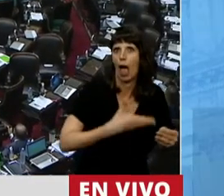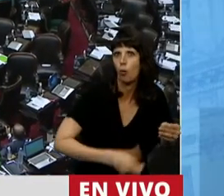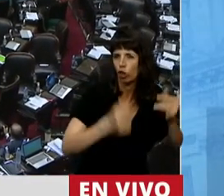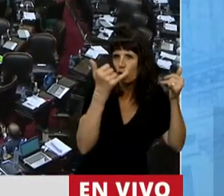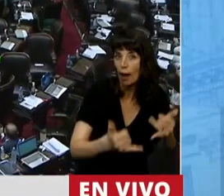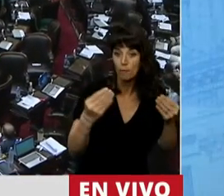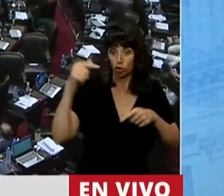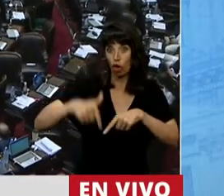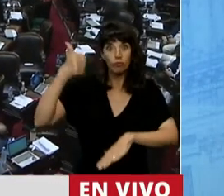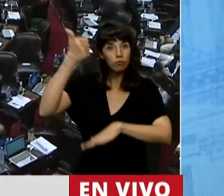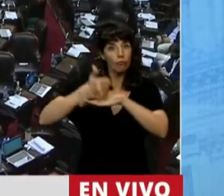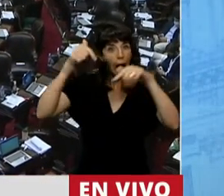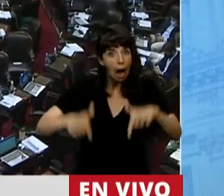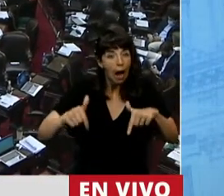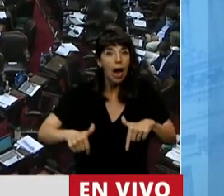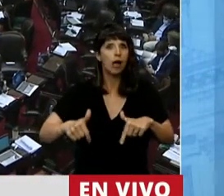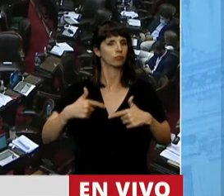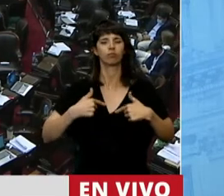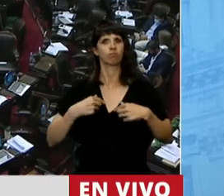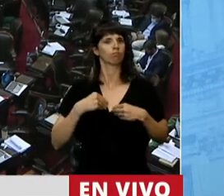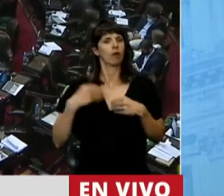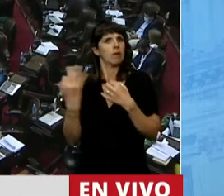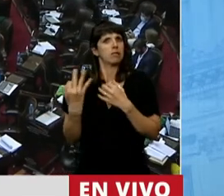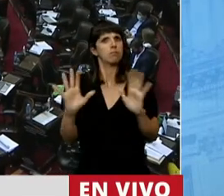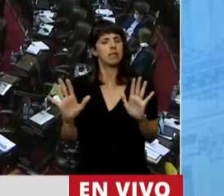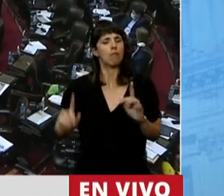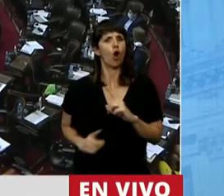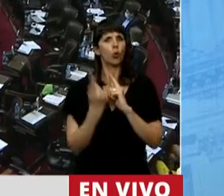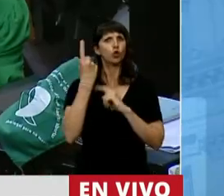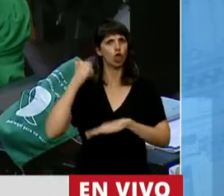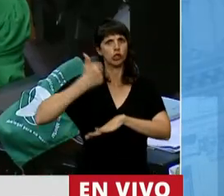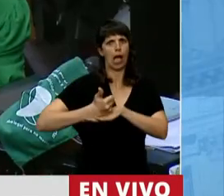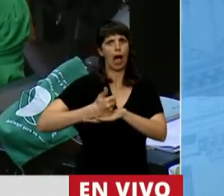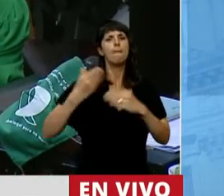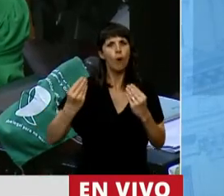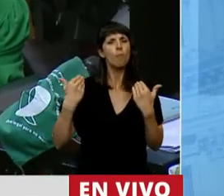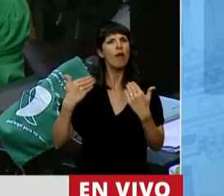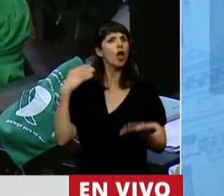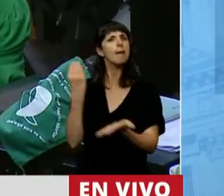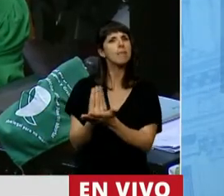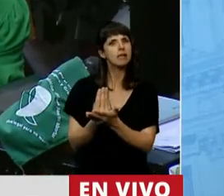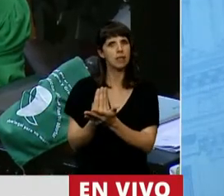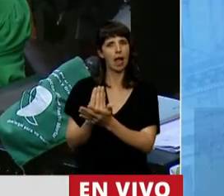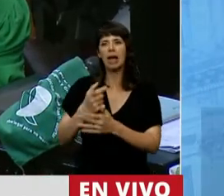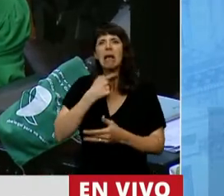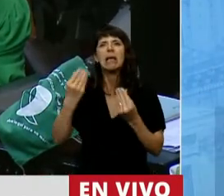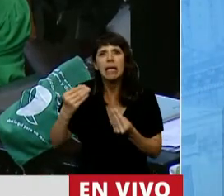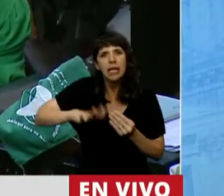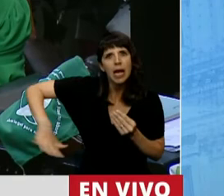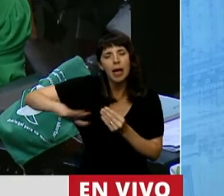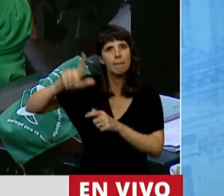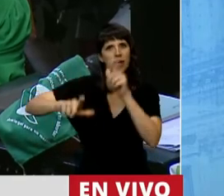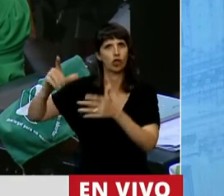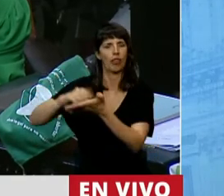estar hoy aquí en esta banca es un privilegio para mí, porque puedo representar la voluntad de muchas fueguinas y